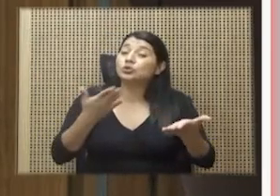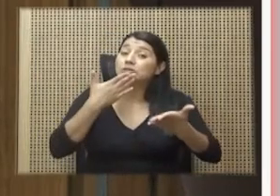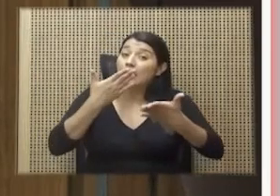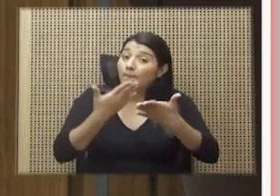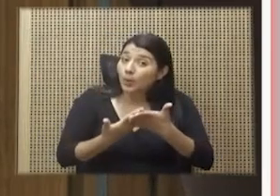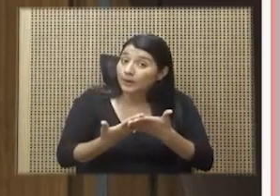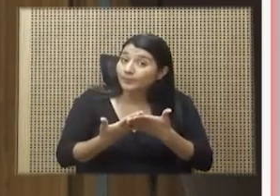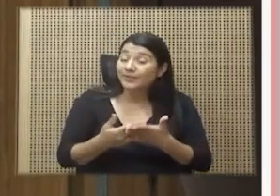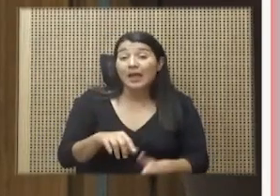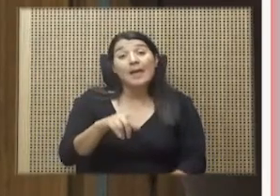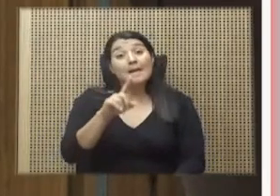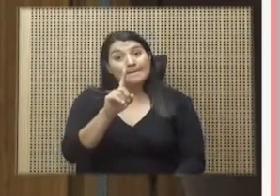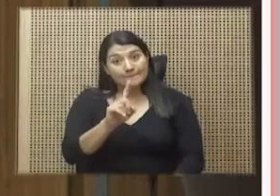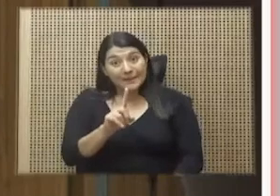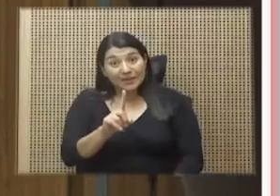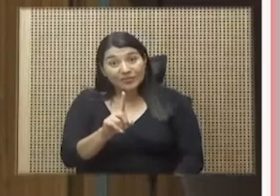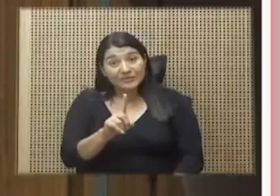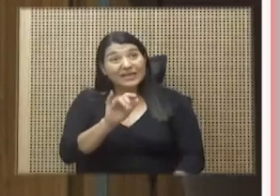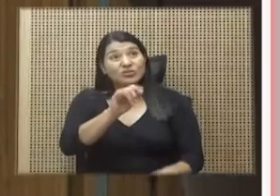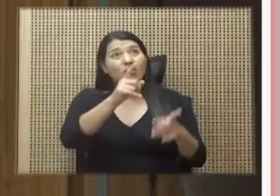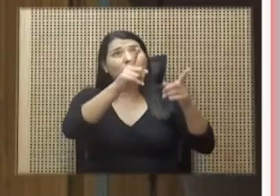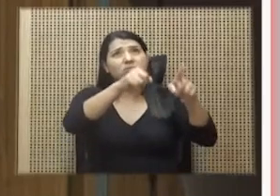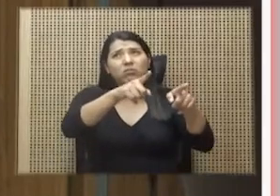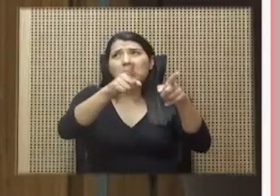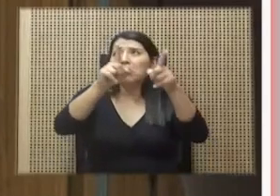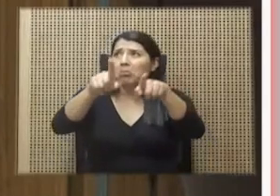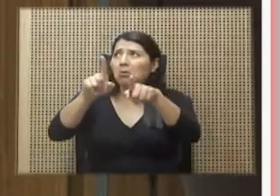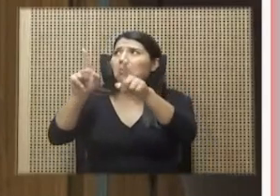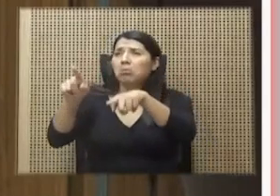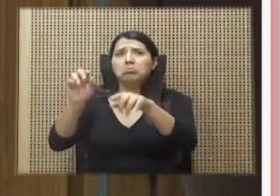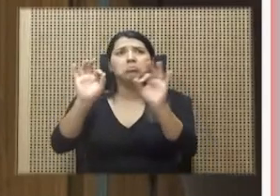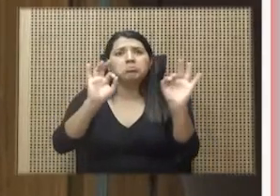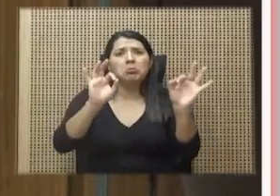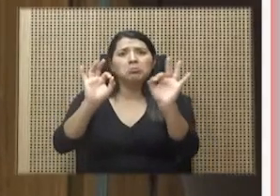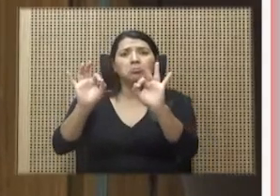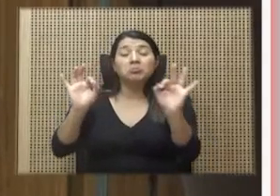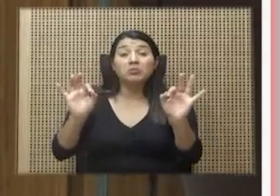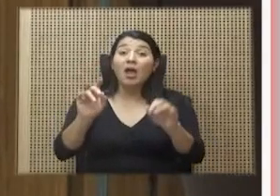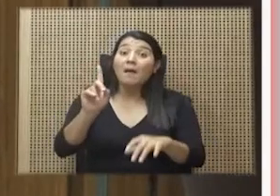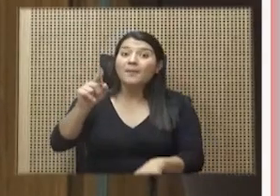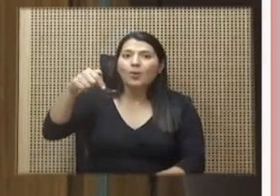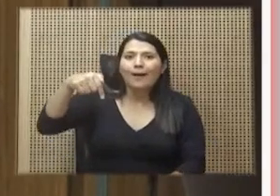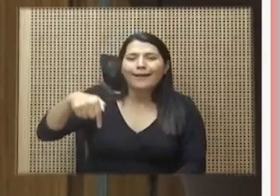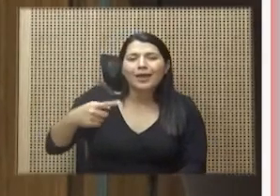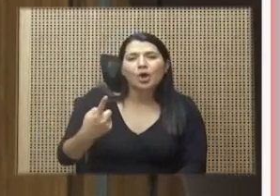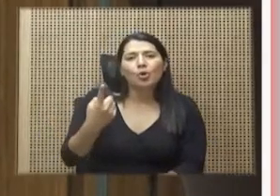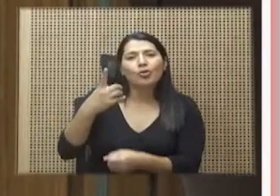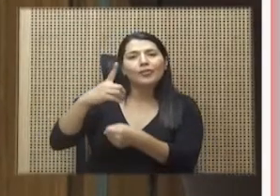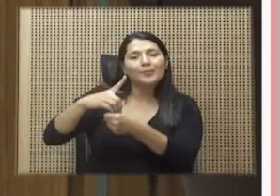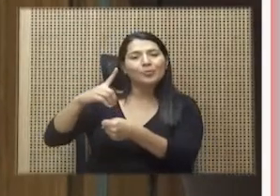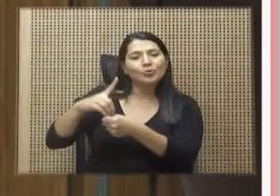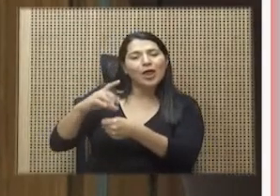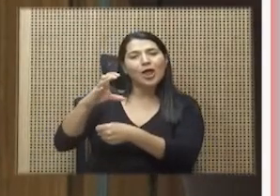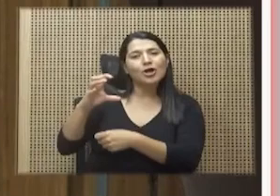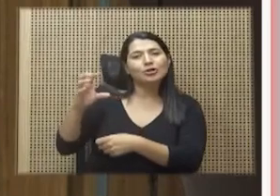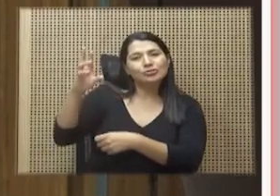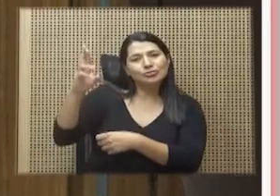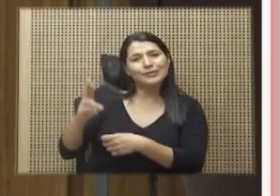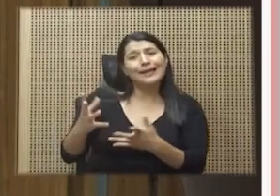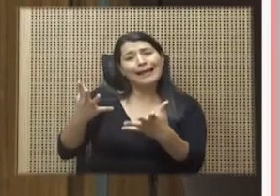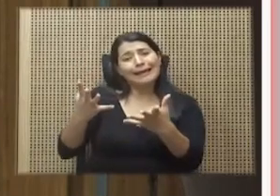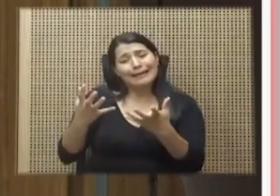esto ocurre allá, aquí, un diputado de la República contribuye a acentuar la sensación de